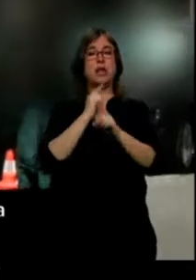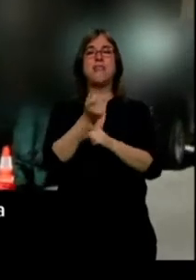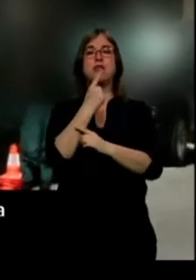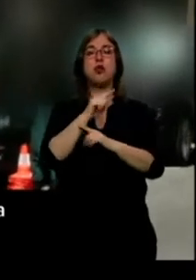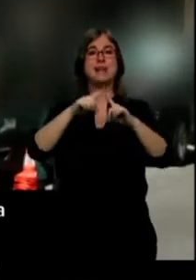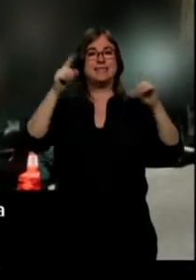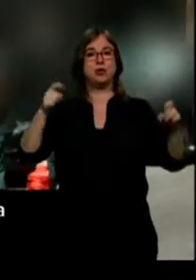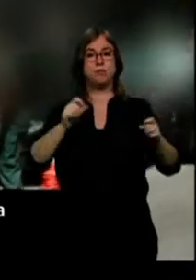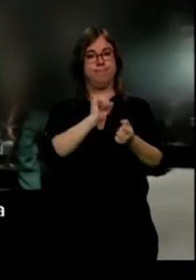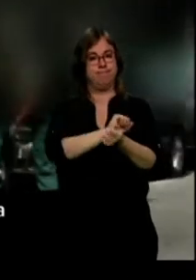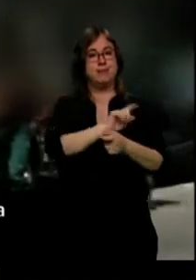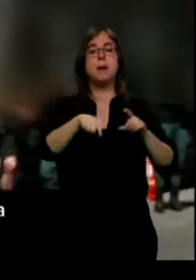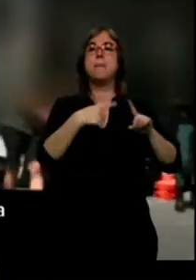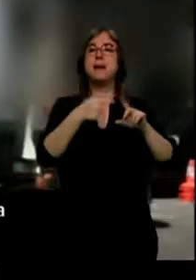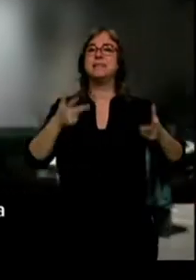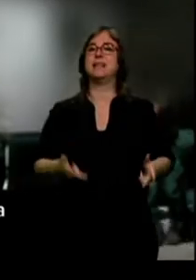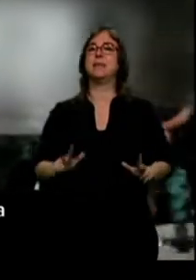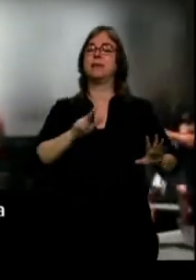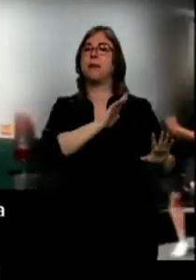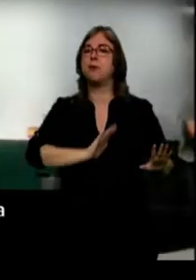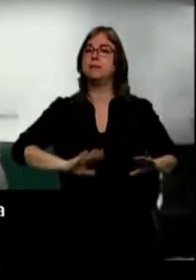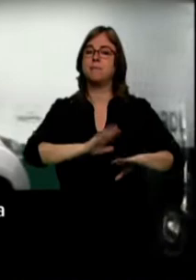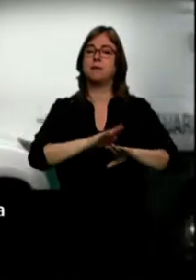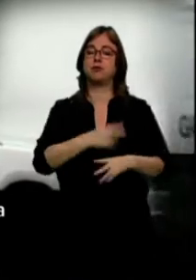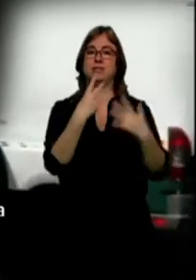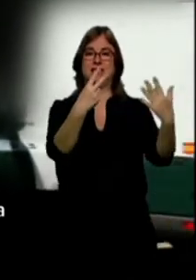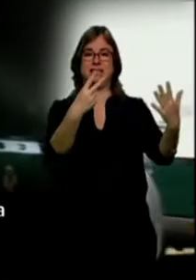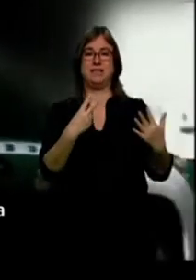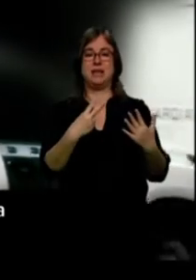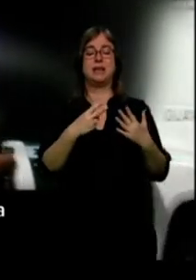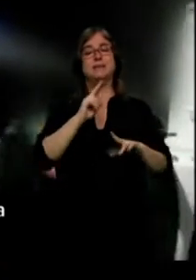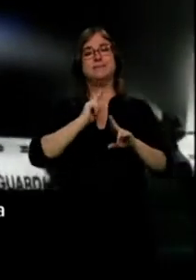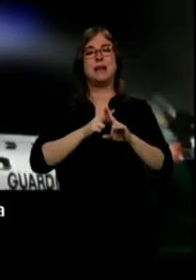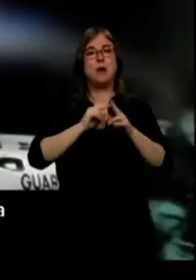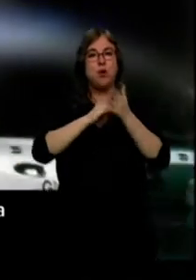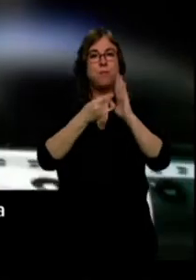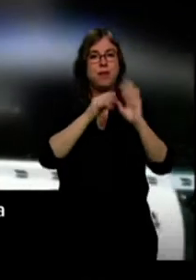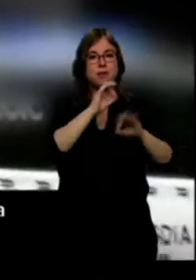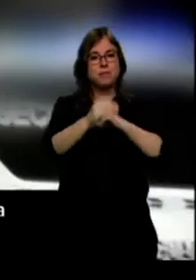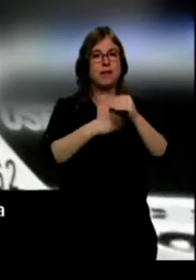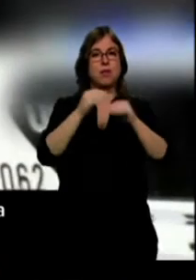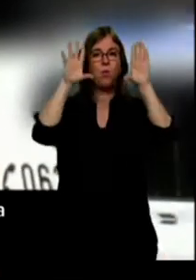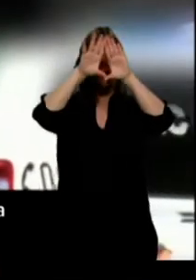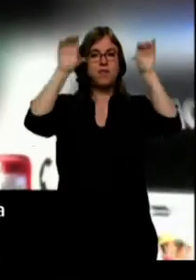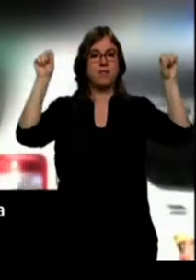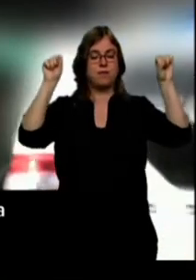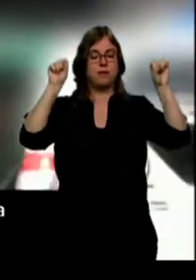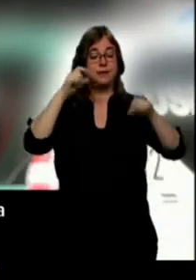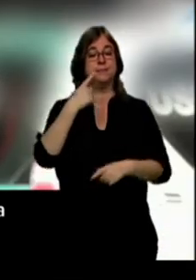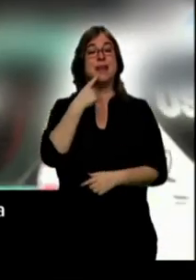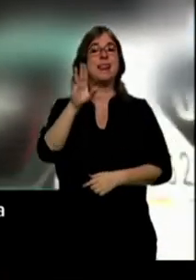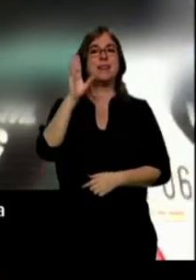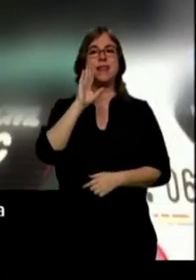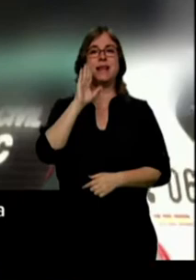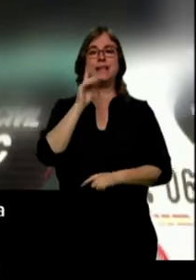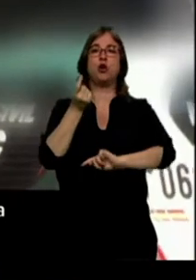decretado libertad provisional para otras siete en el marco de la operación llevada a cabo por la Guardia Civil. Se les imputan delitos de tráfico de